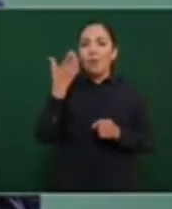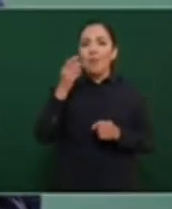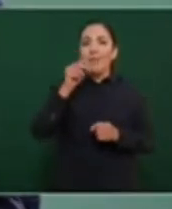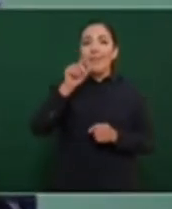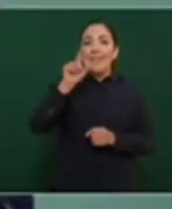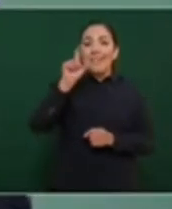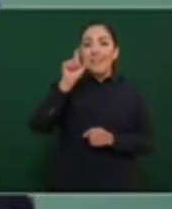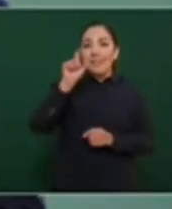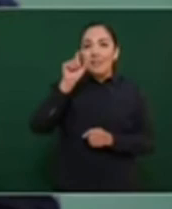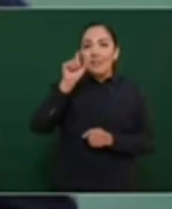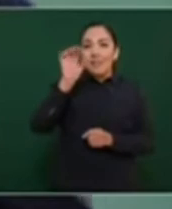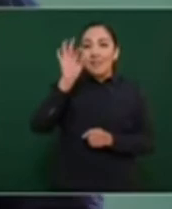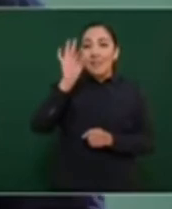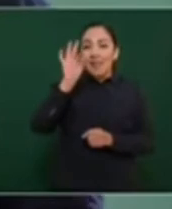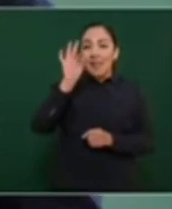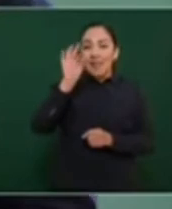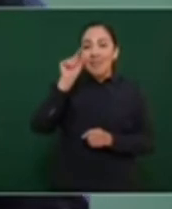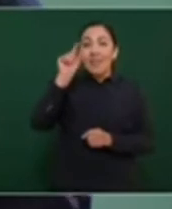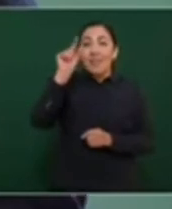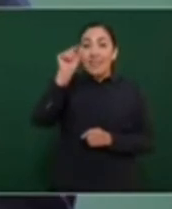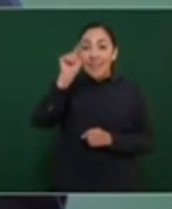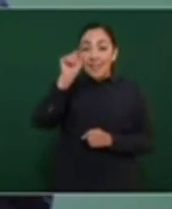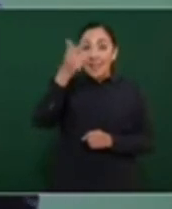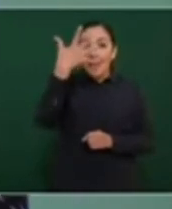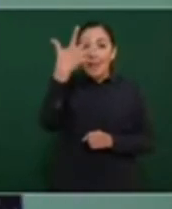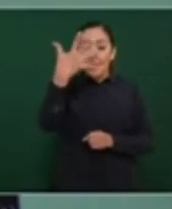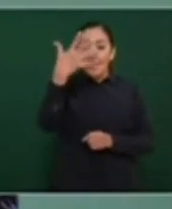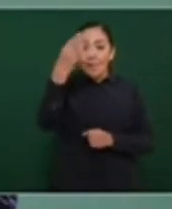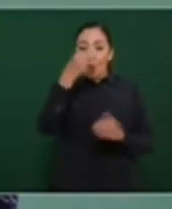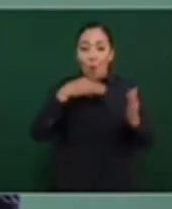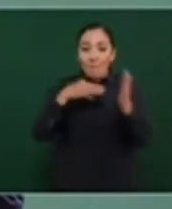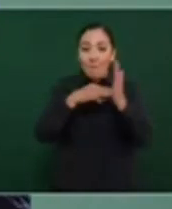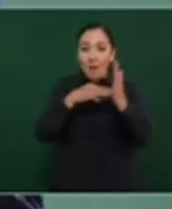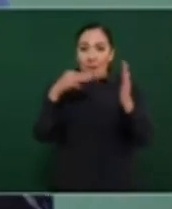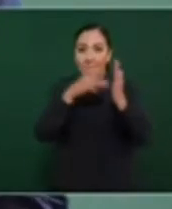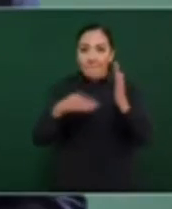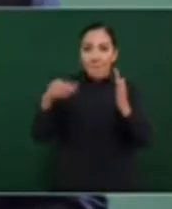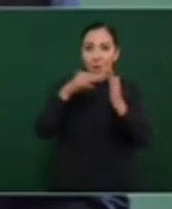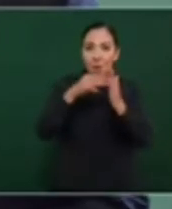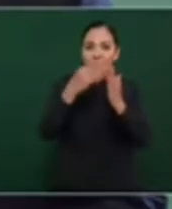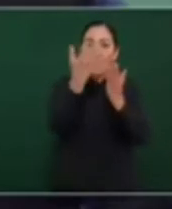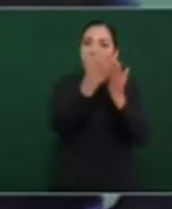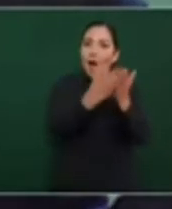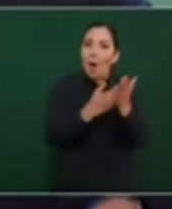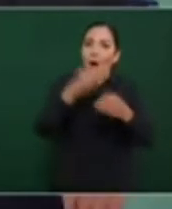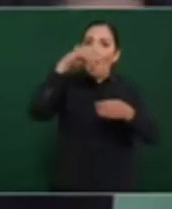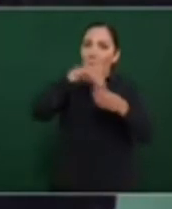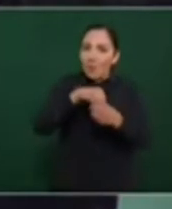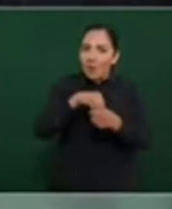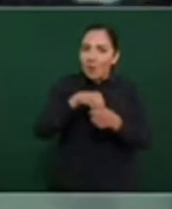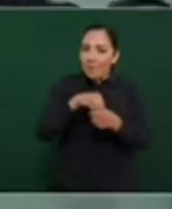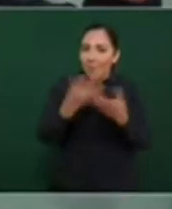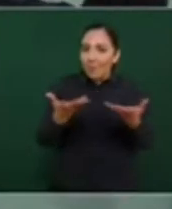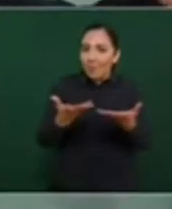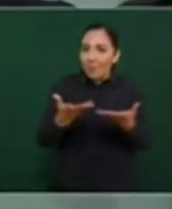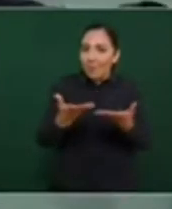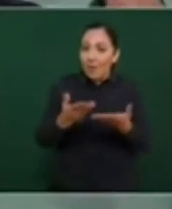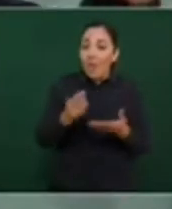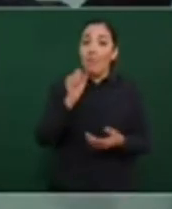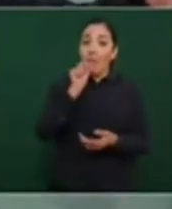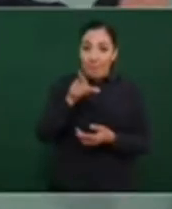nos ahorramos 225 mil millones, aún como le tuvimos que pagar